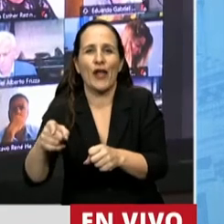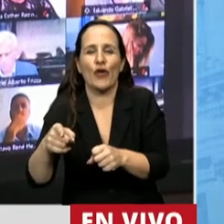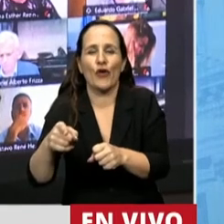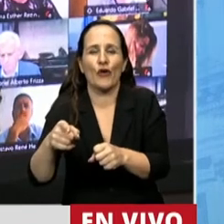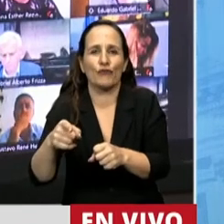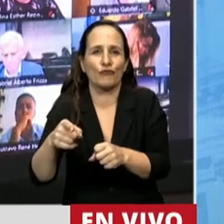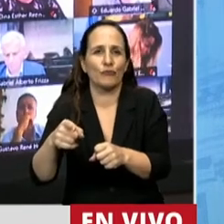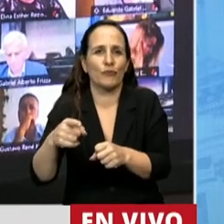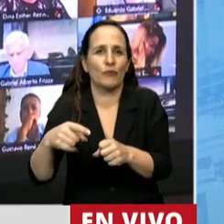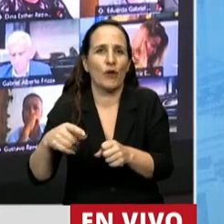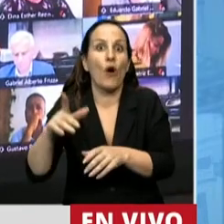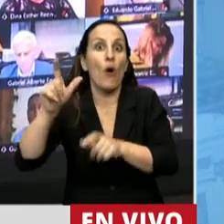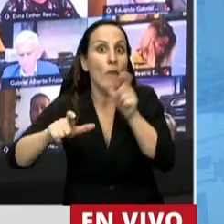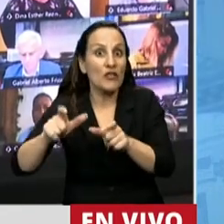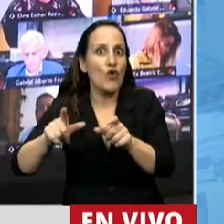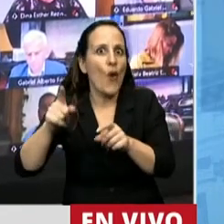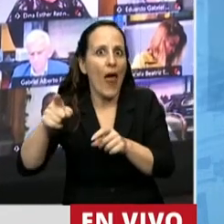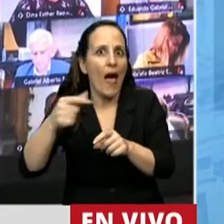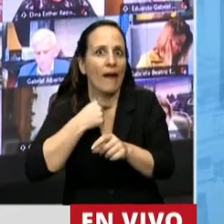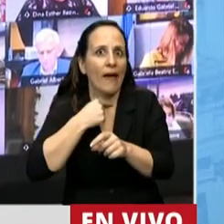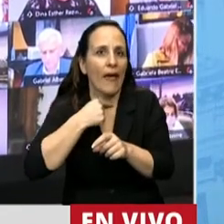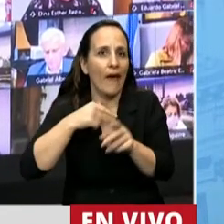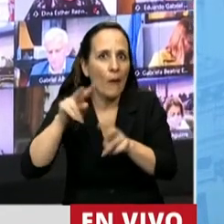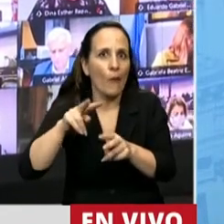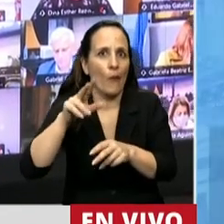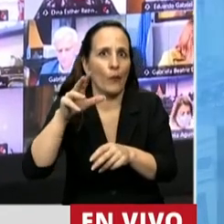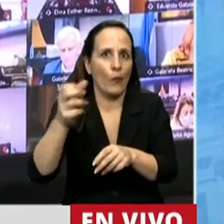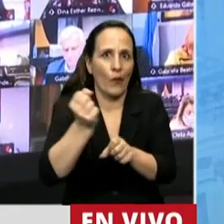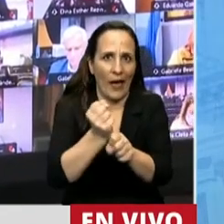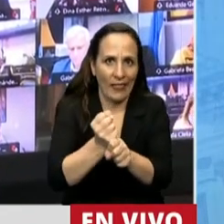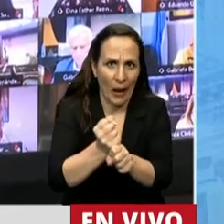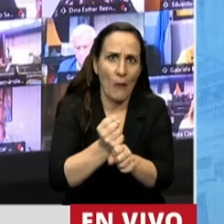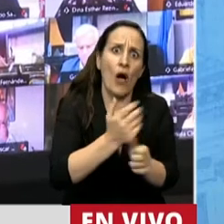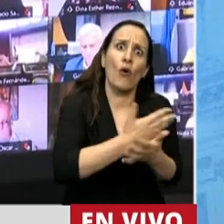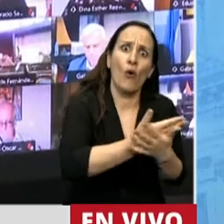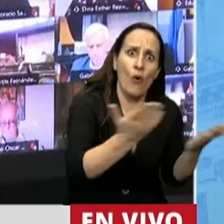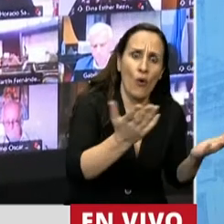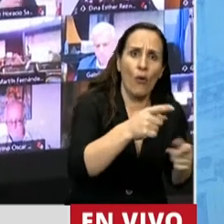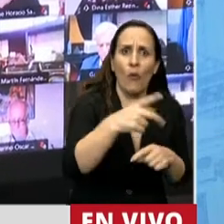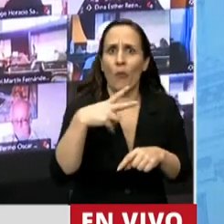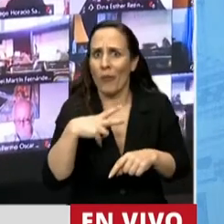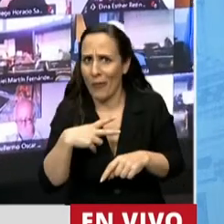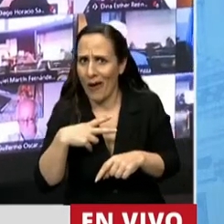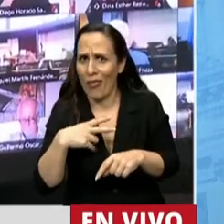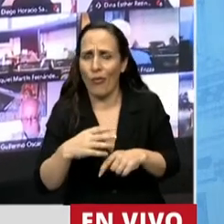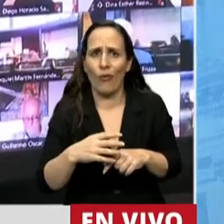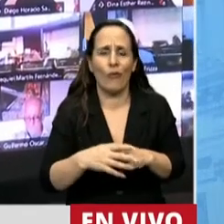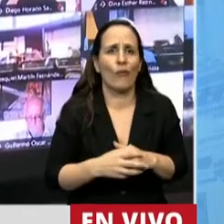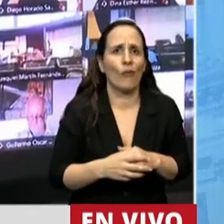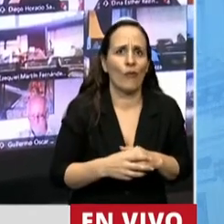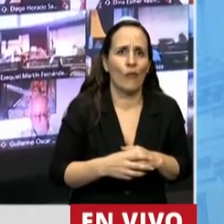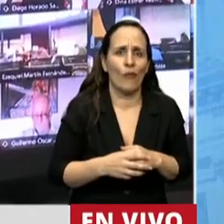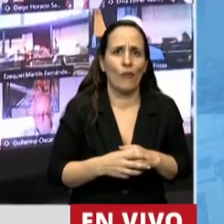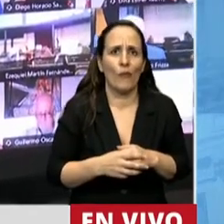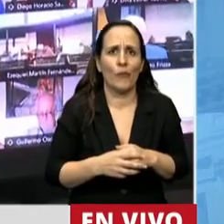demandantes de empleo, o sea, gente que está desocupada, tanto en el ámbito público como privado. Y